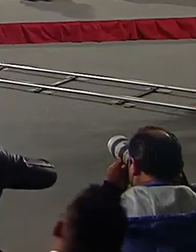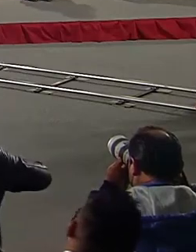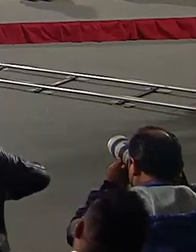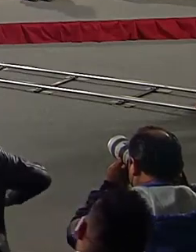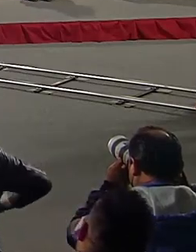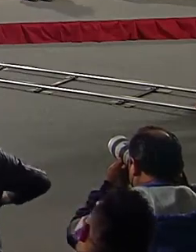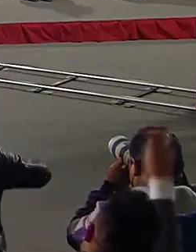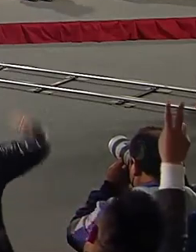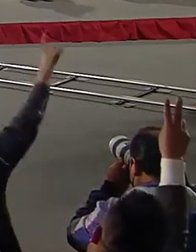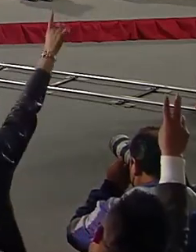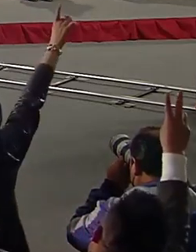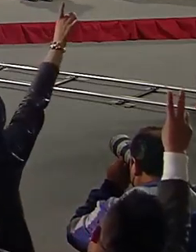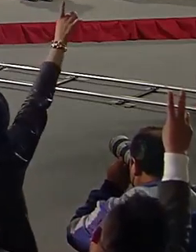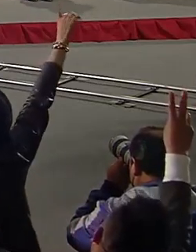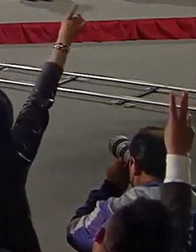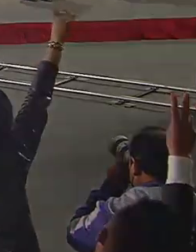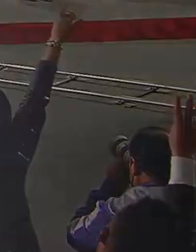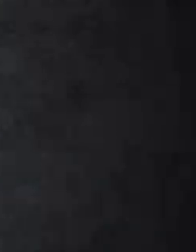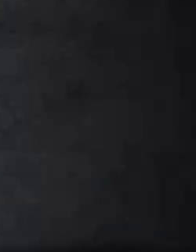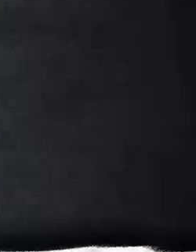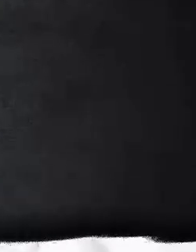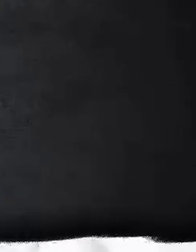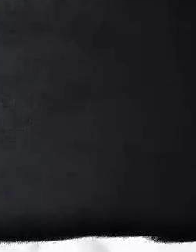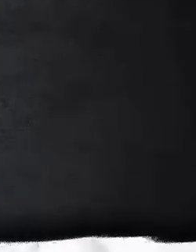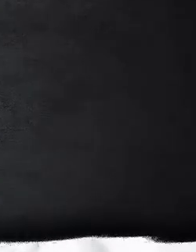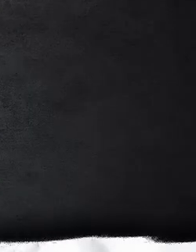Adelante. Adelante.